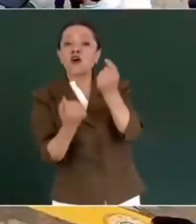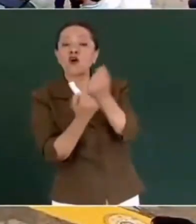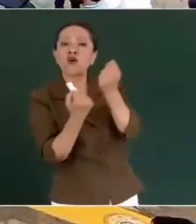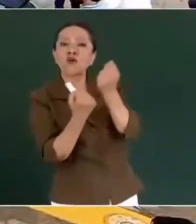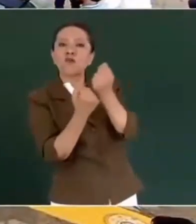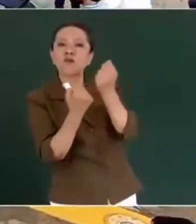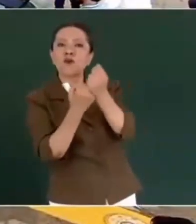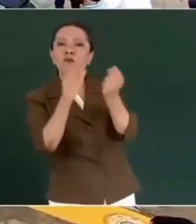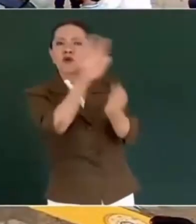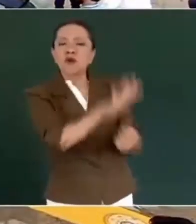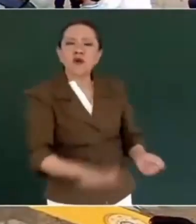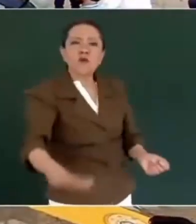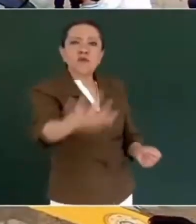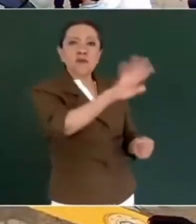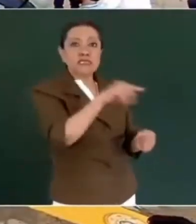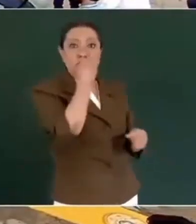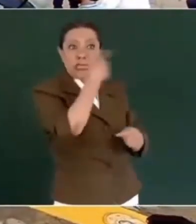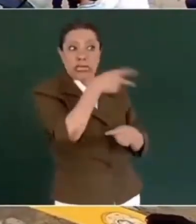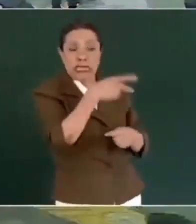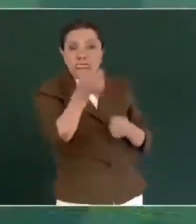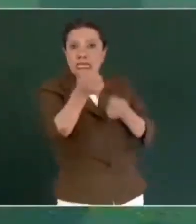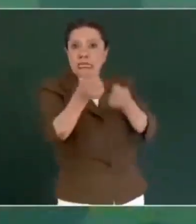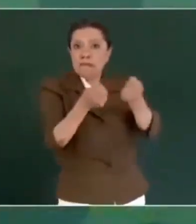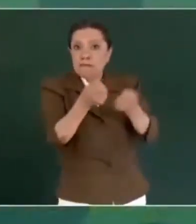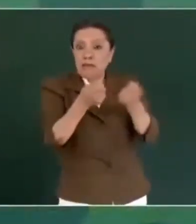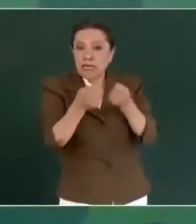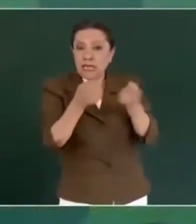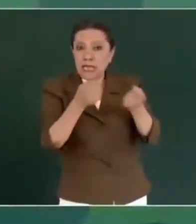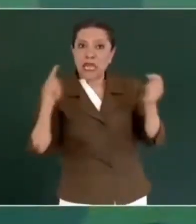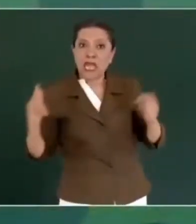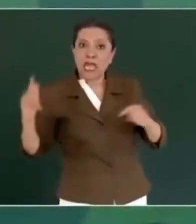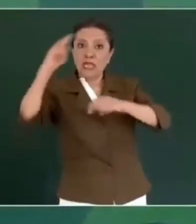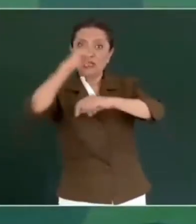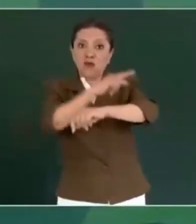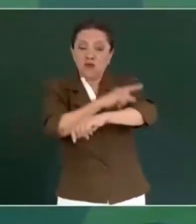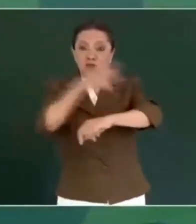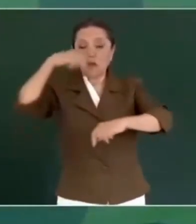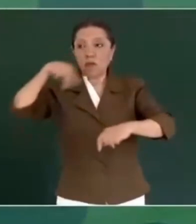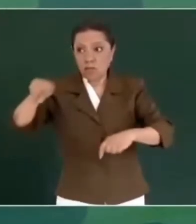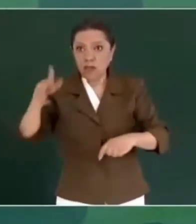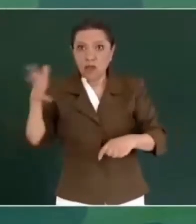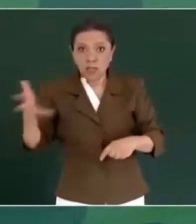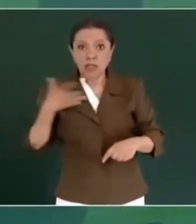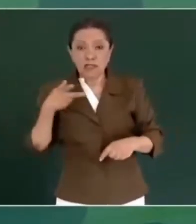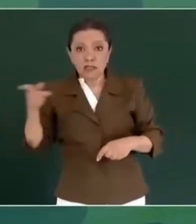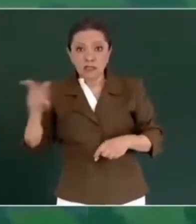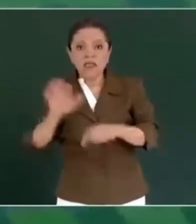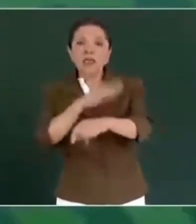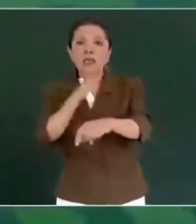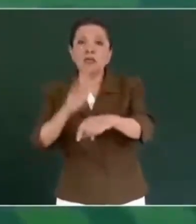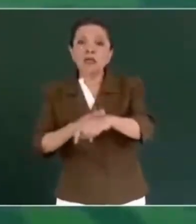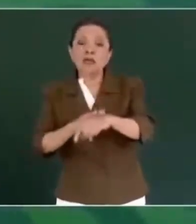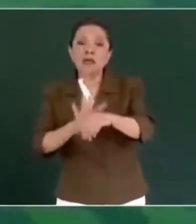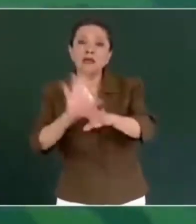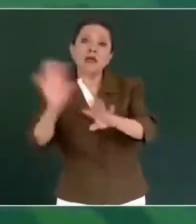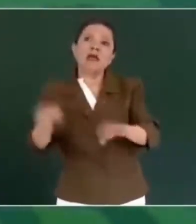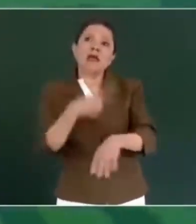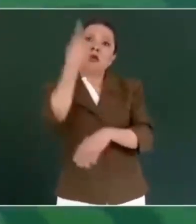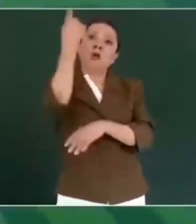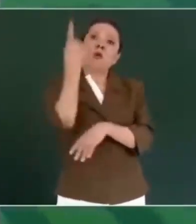el aeropuerto de la Ciudad de México. Tenía categoría 1. ¿Cuál es la otra? Una.